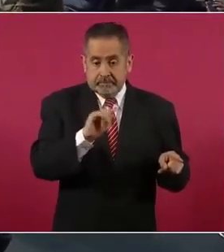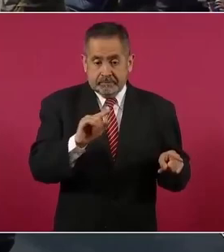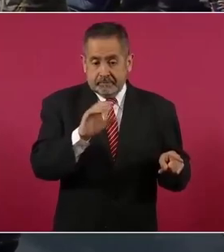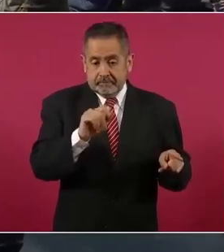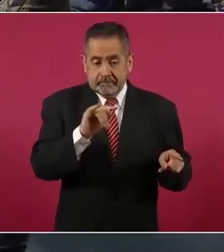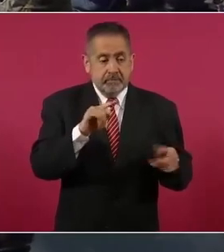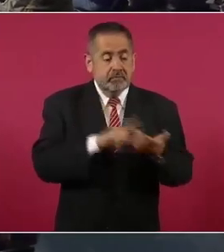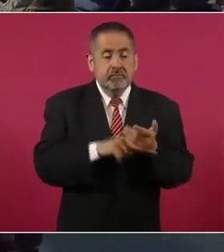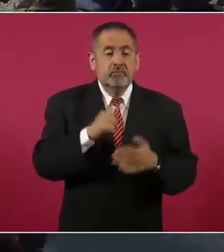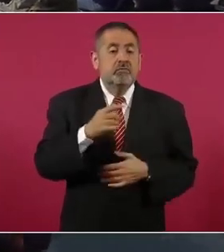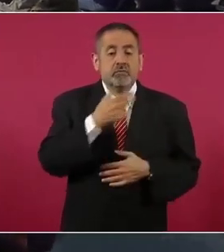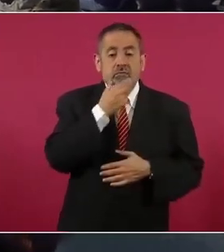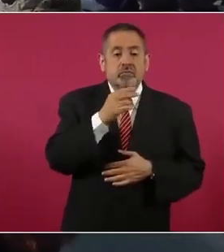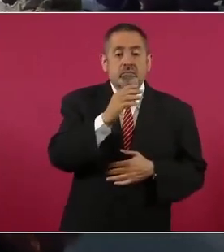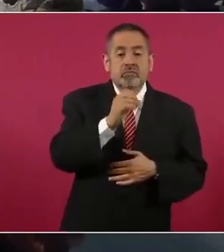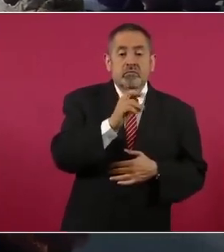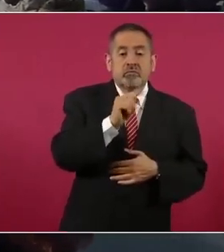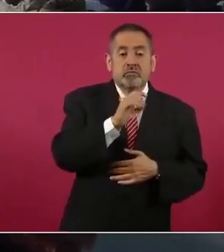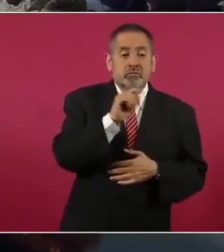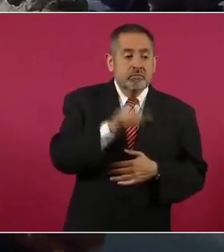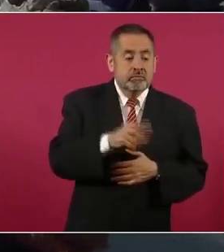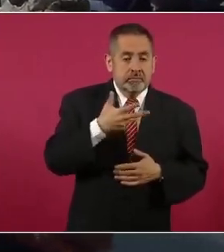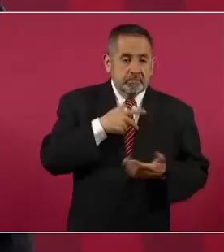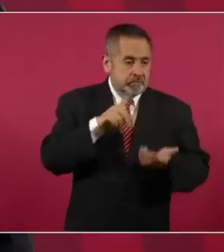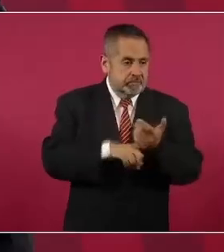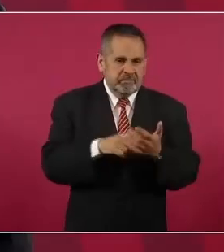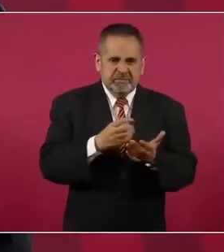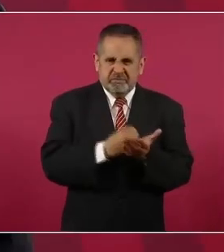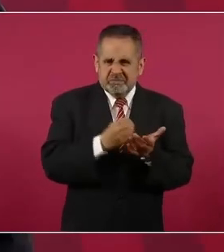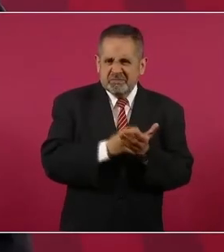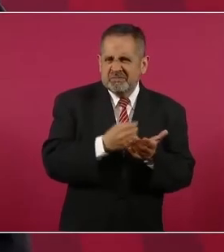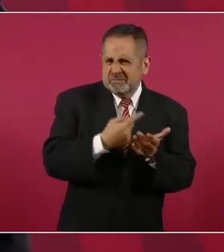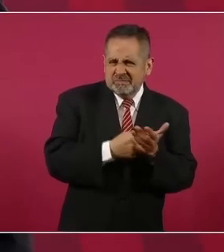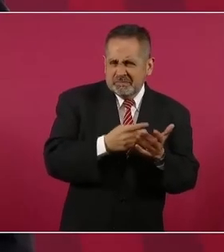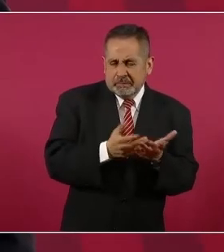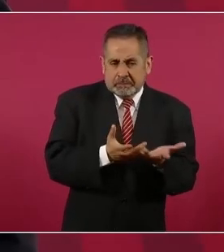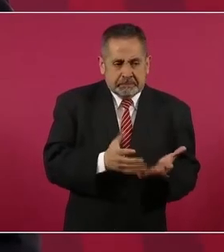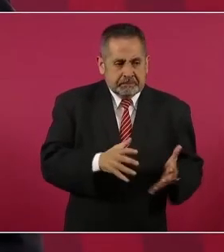Cortés tenía el tesoro y que cada vez